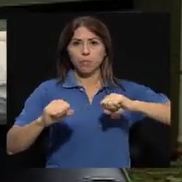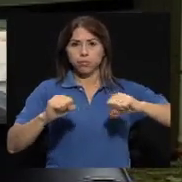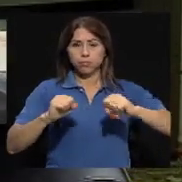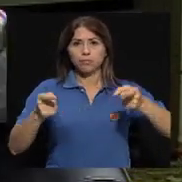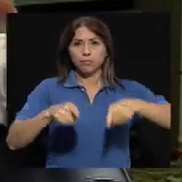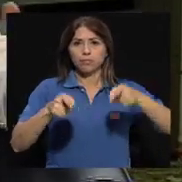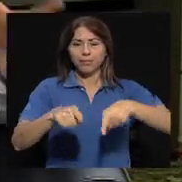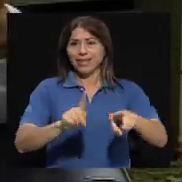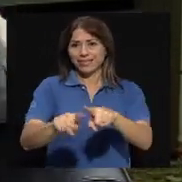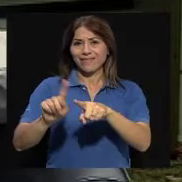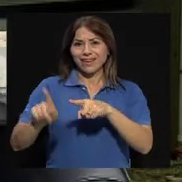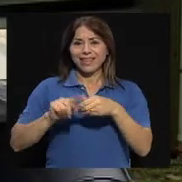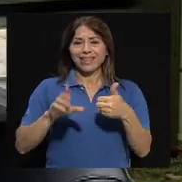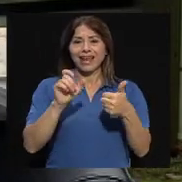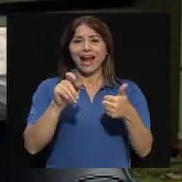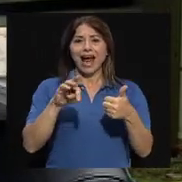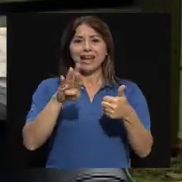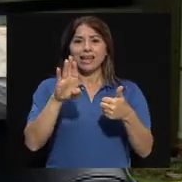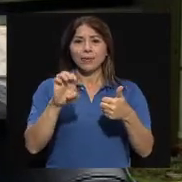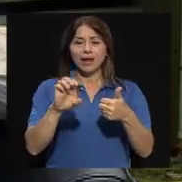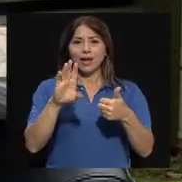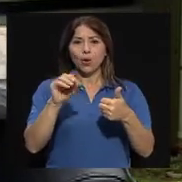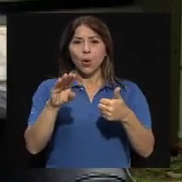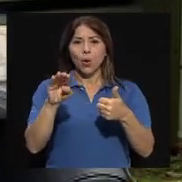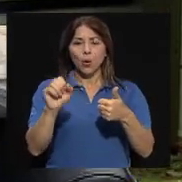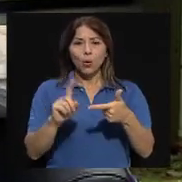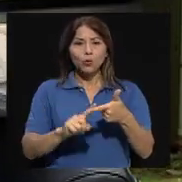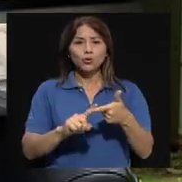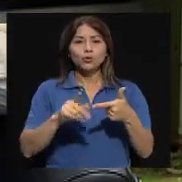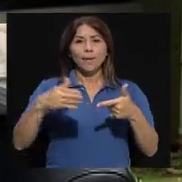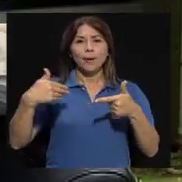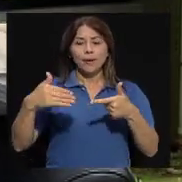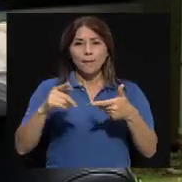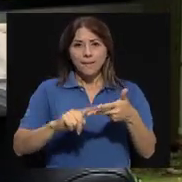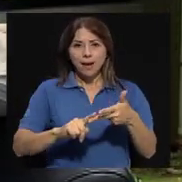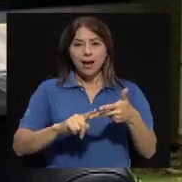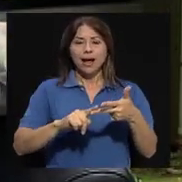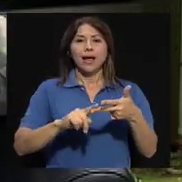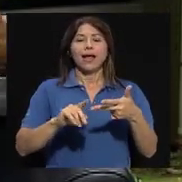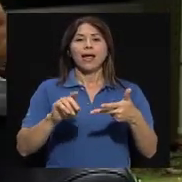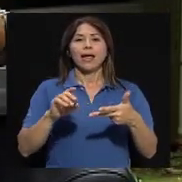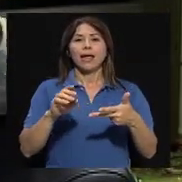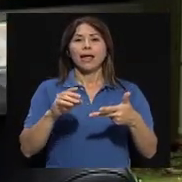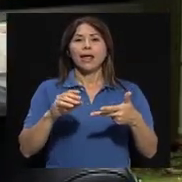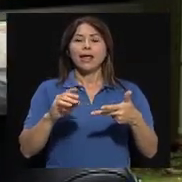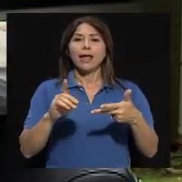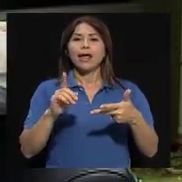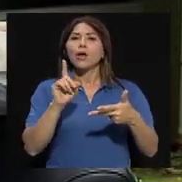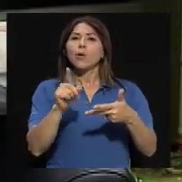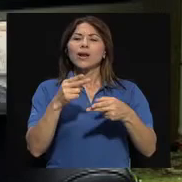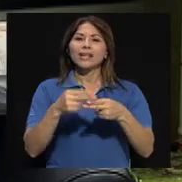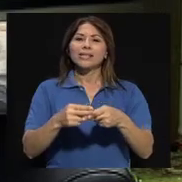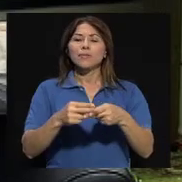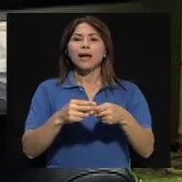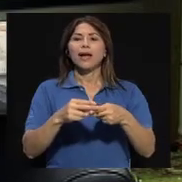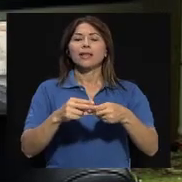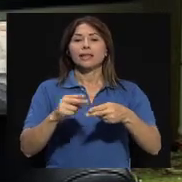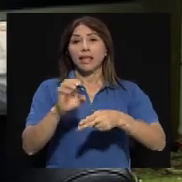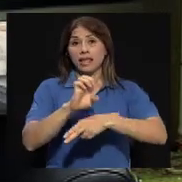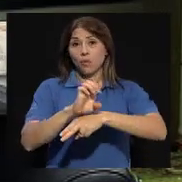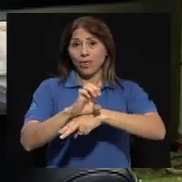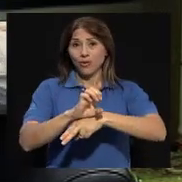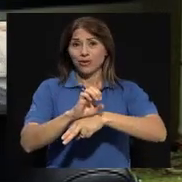Cocos, está la de Panamá, la mini placa también de Ecuador, o donde está las Islas